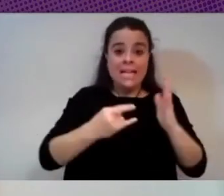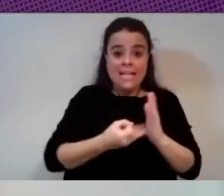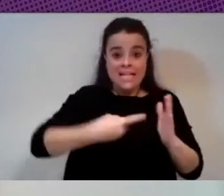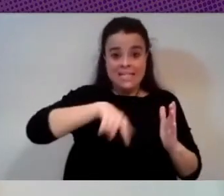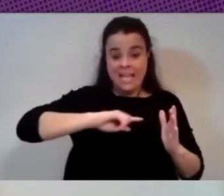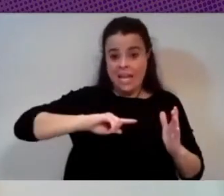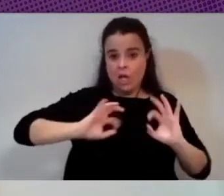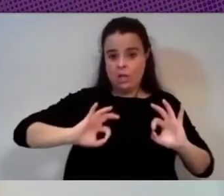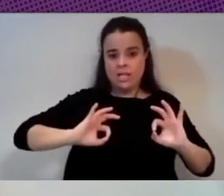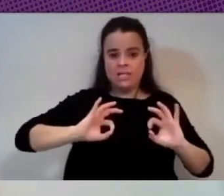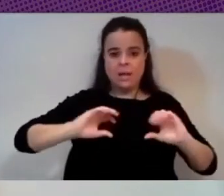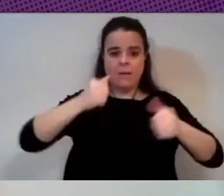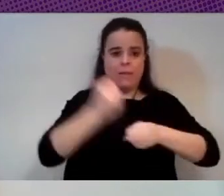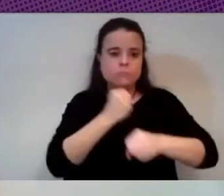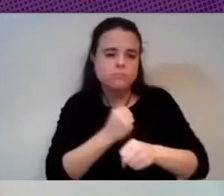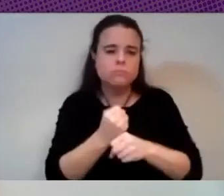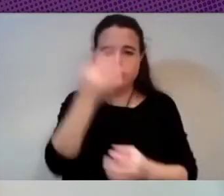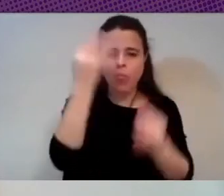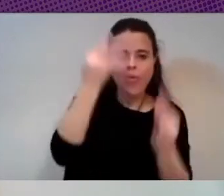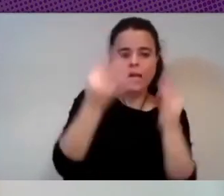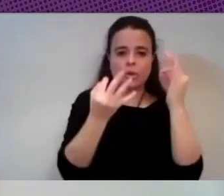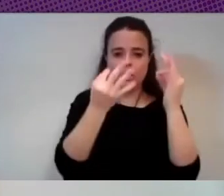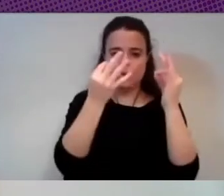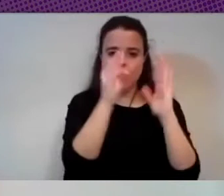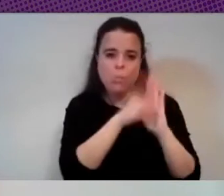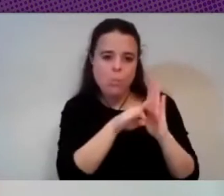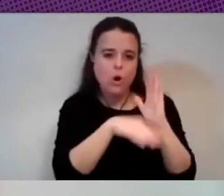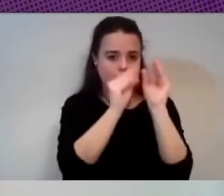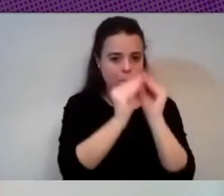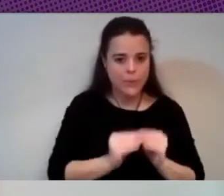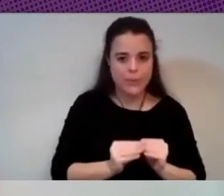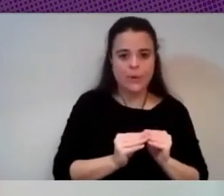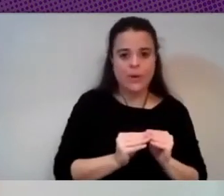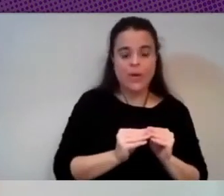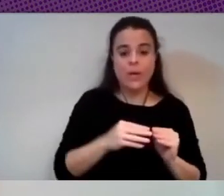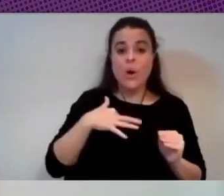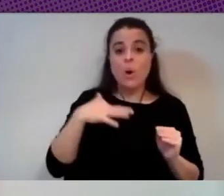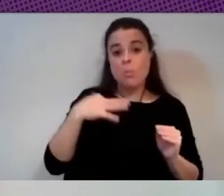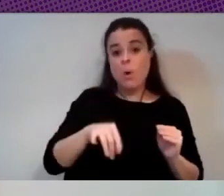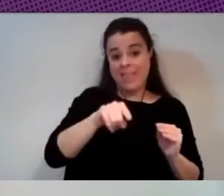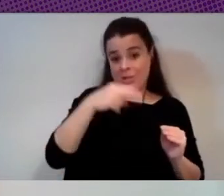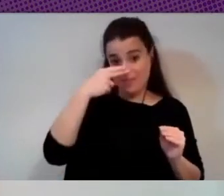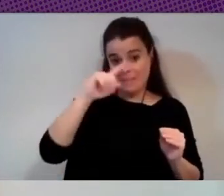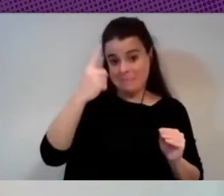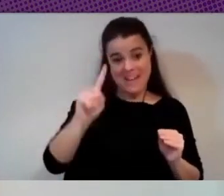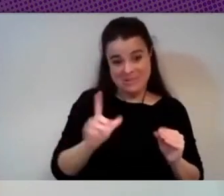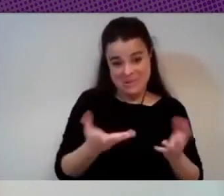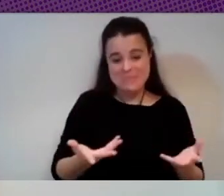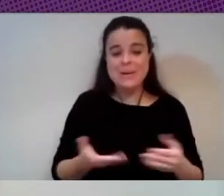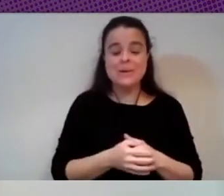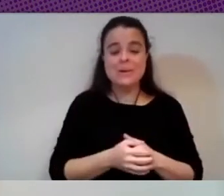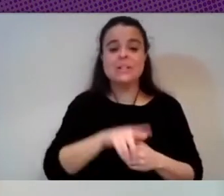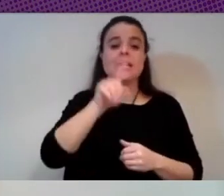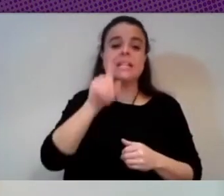saltar sobre los datos y empezar a programar y a lo mejor pues eso no es lo que más le está interesando en ese momento entonces hay una parte también ahí de